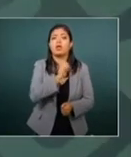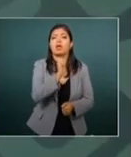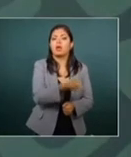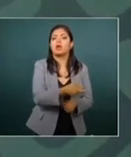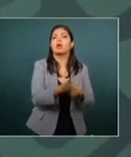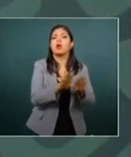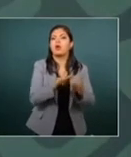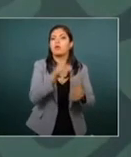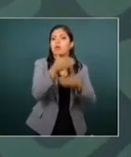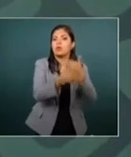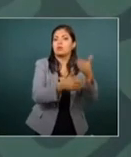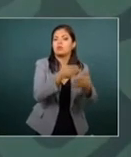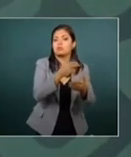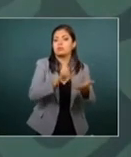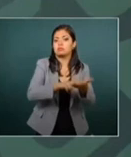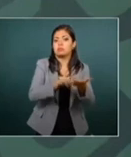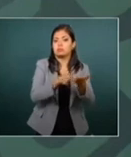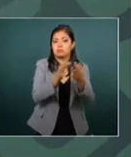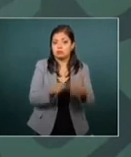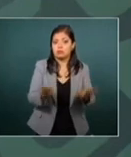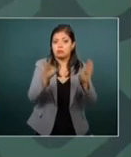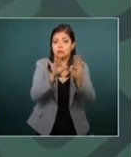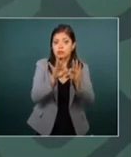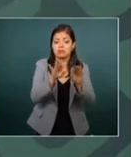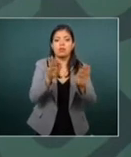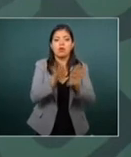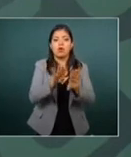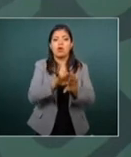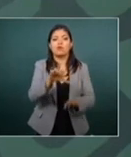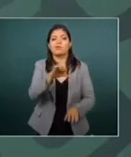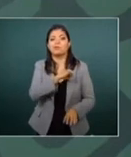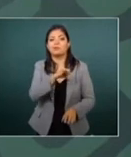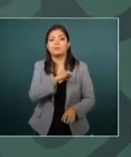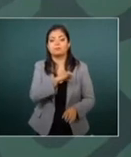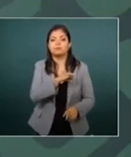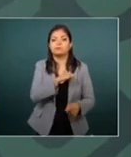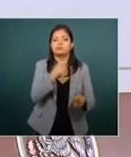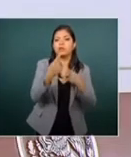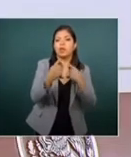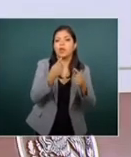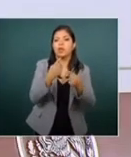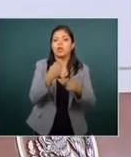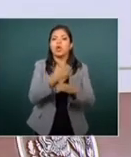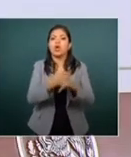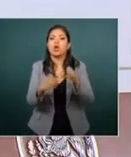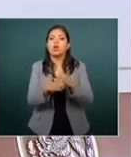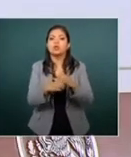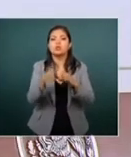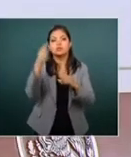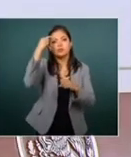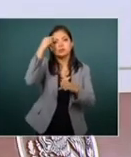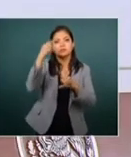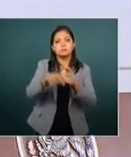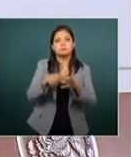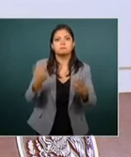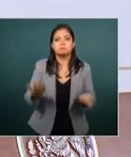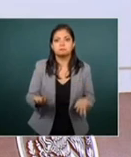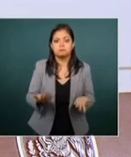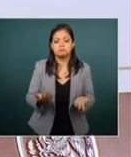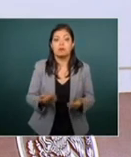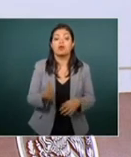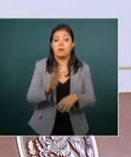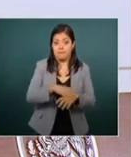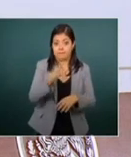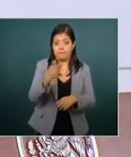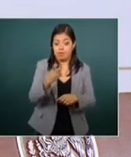congruencia por encima de la simulación, el entreguismo y los discursos huecos por los que optan otros. En tercer lugar,